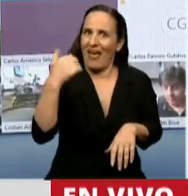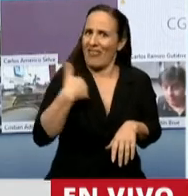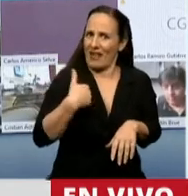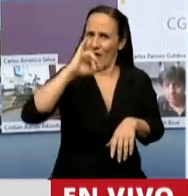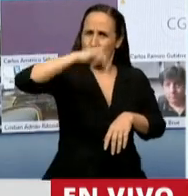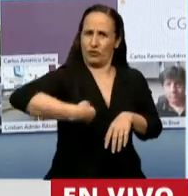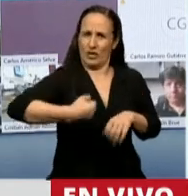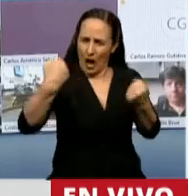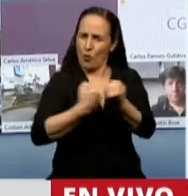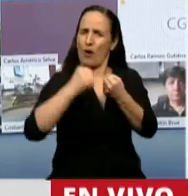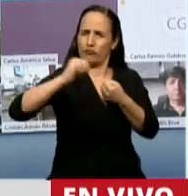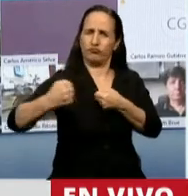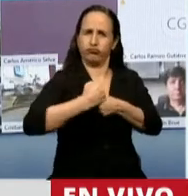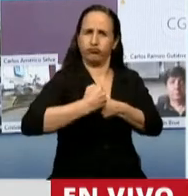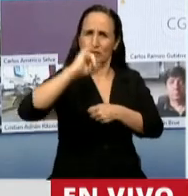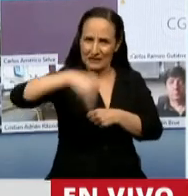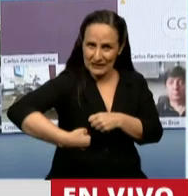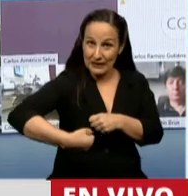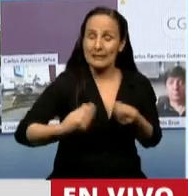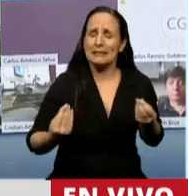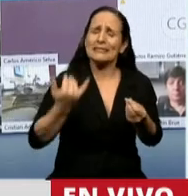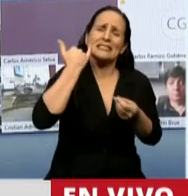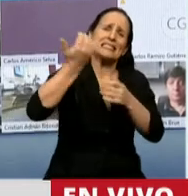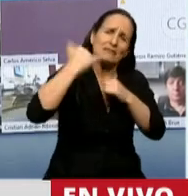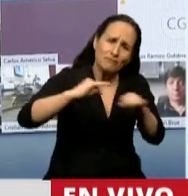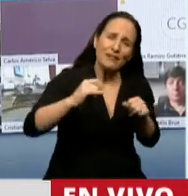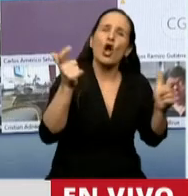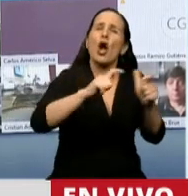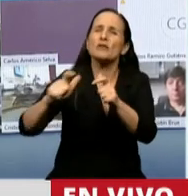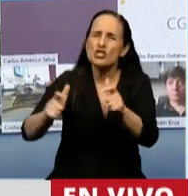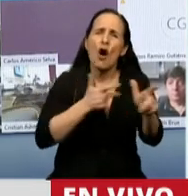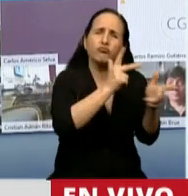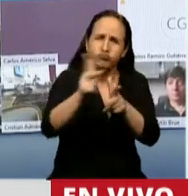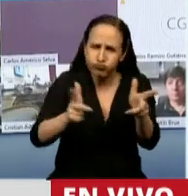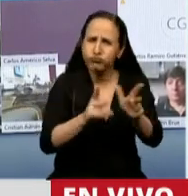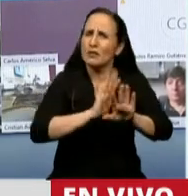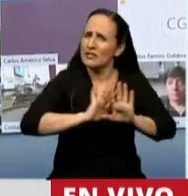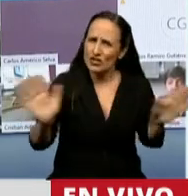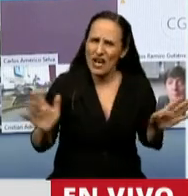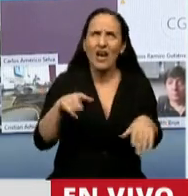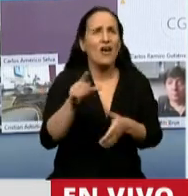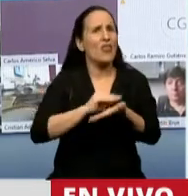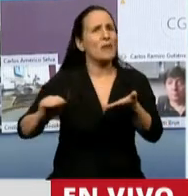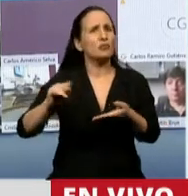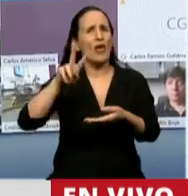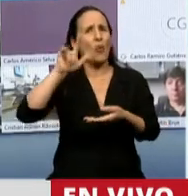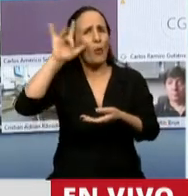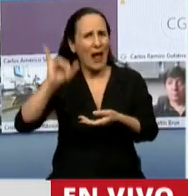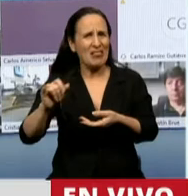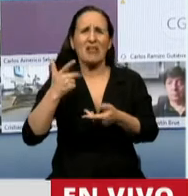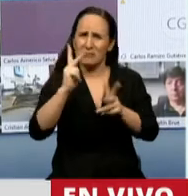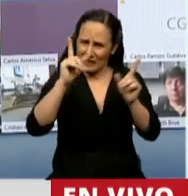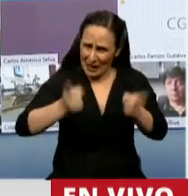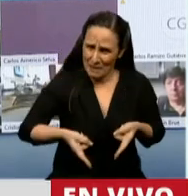ratifique este acuerdo también, y esto hay que decirlo y se ha dicho en las comisiones y lo ha dicho, creo que el diputado Valdés recién también.